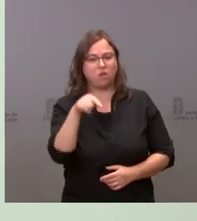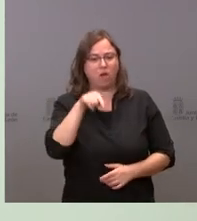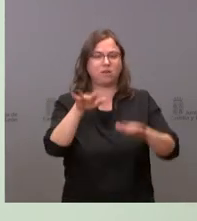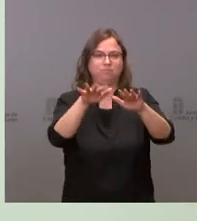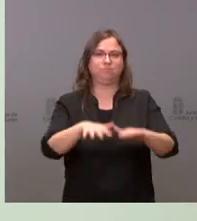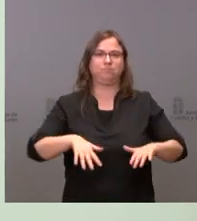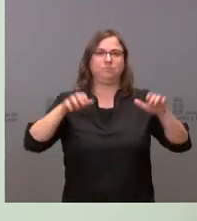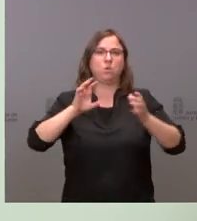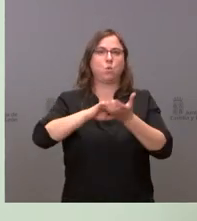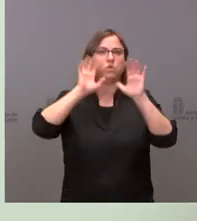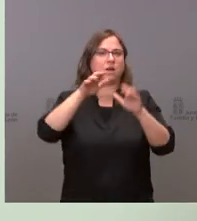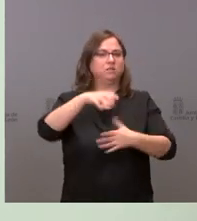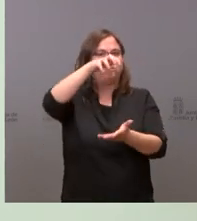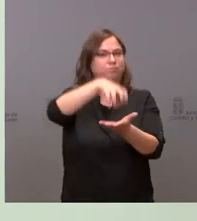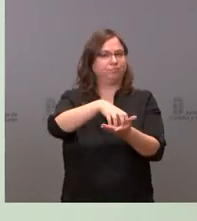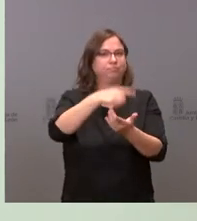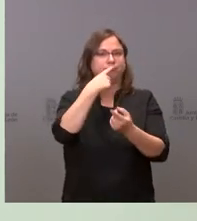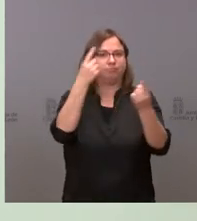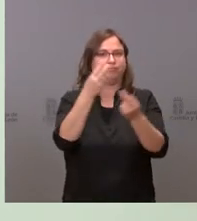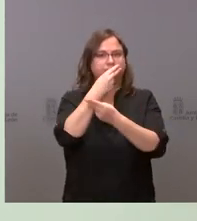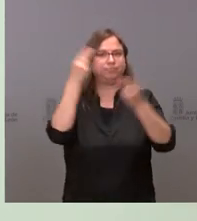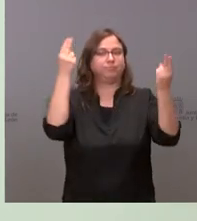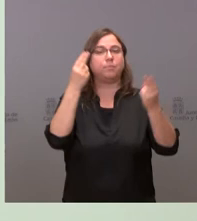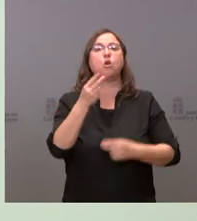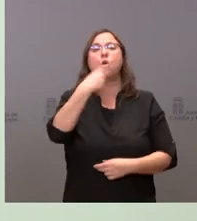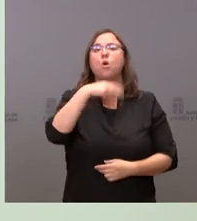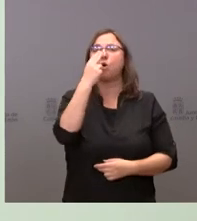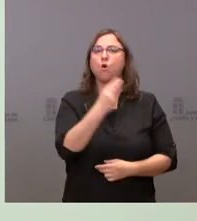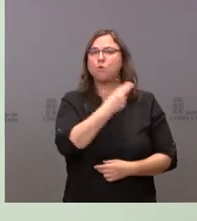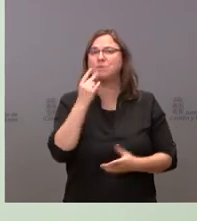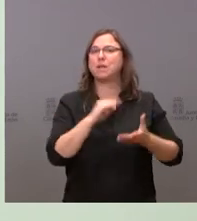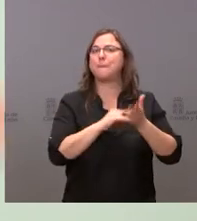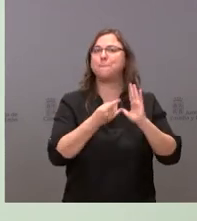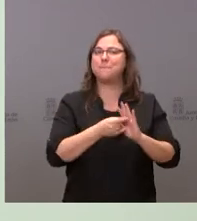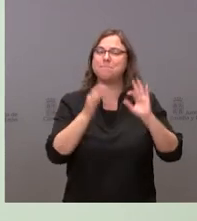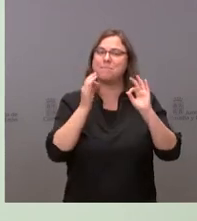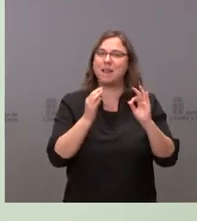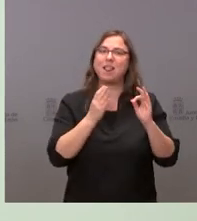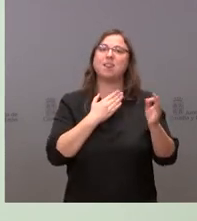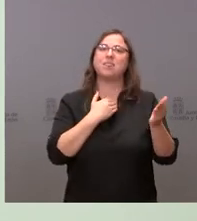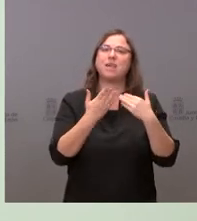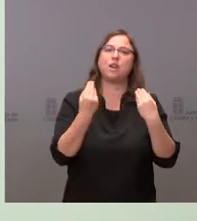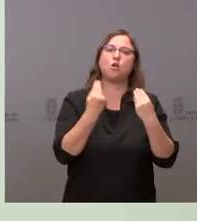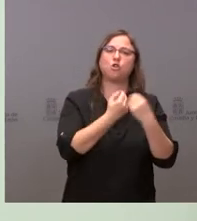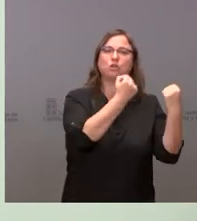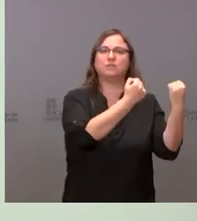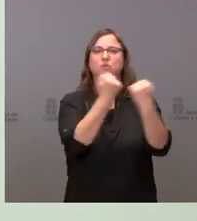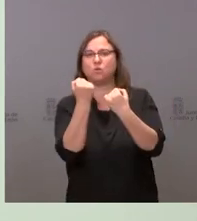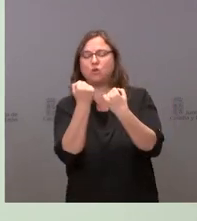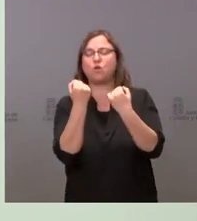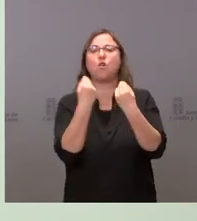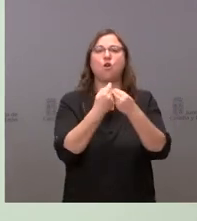de la Junta de Castilla y León el compromiso con un plan dialogado con las instituciones con los agentes